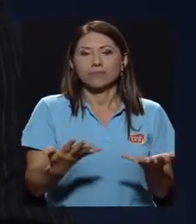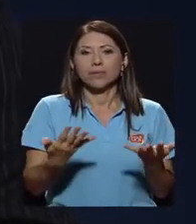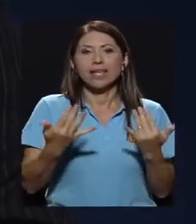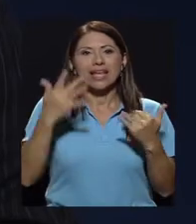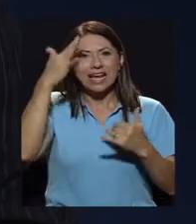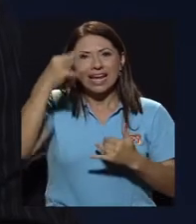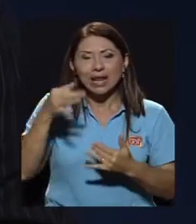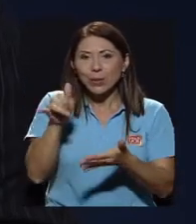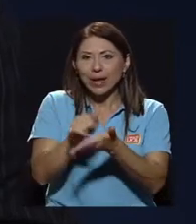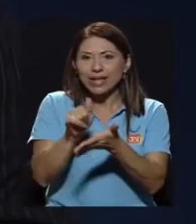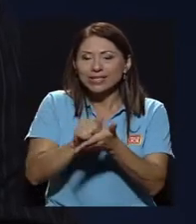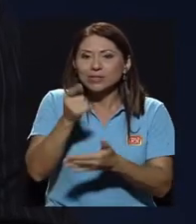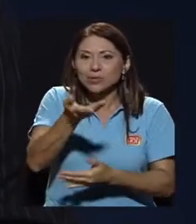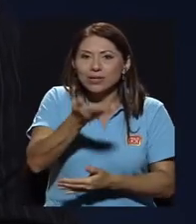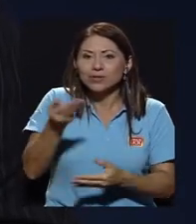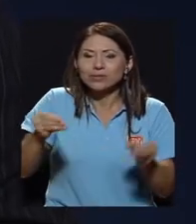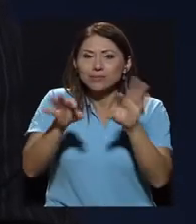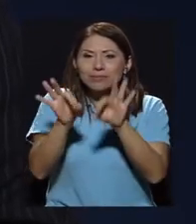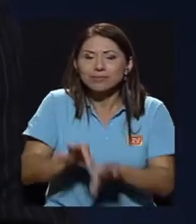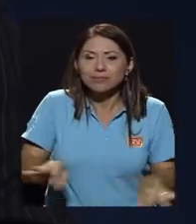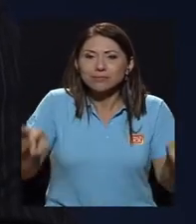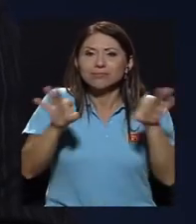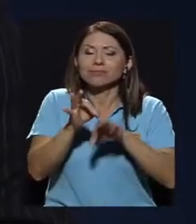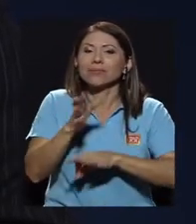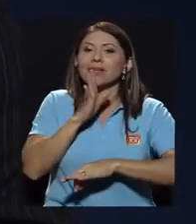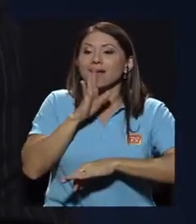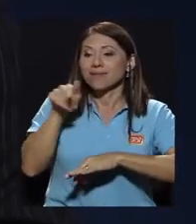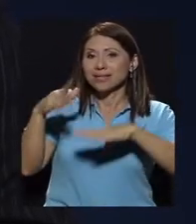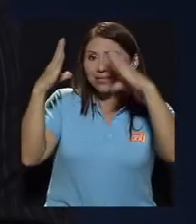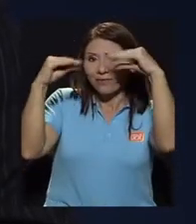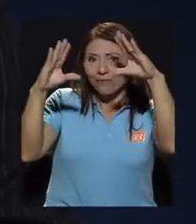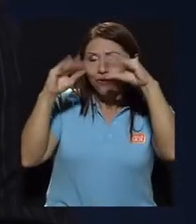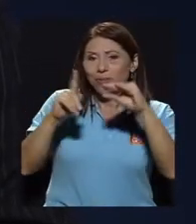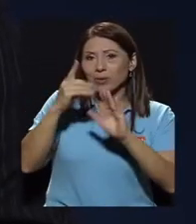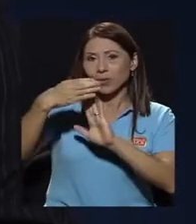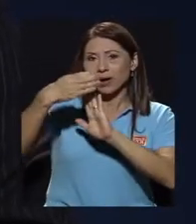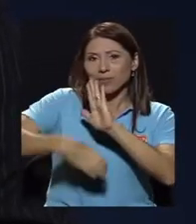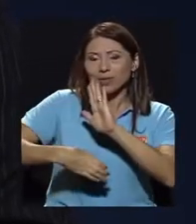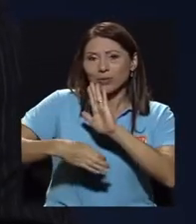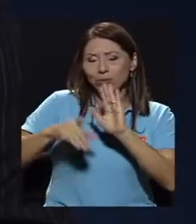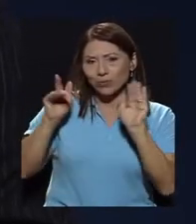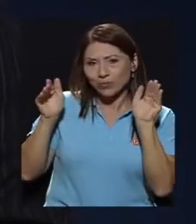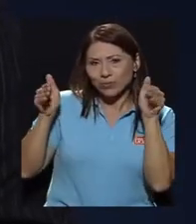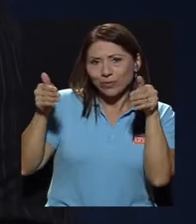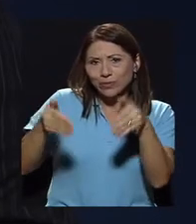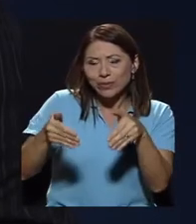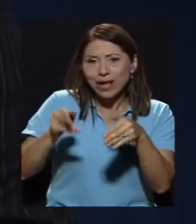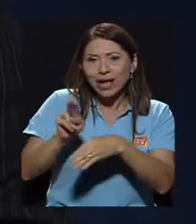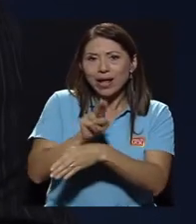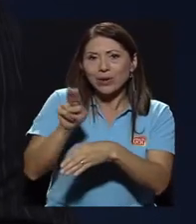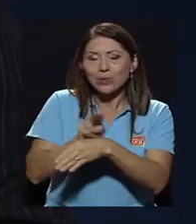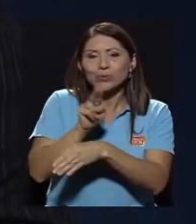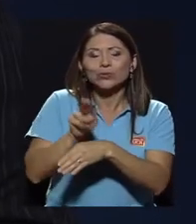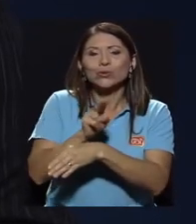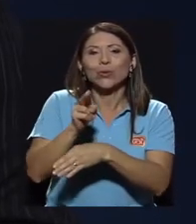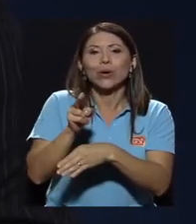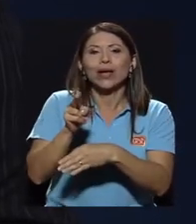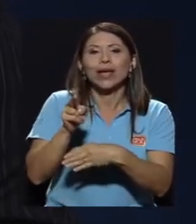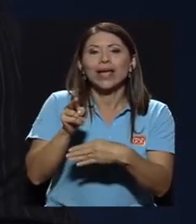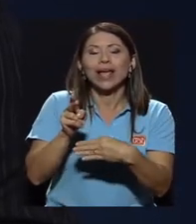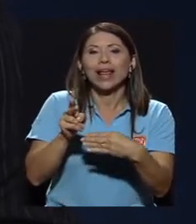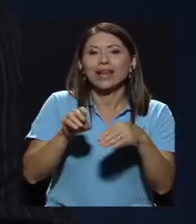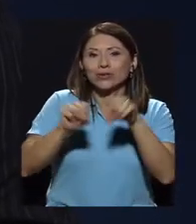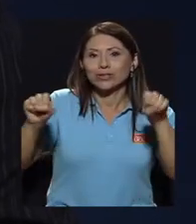que esto es una de las cosas más importantes que menciona este informe en uno de sus capítulos dedicados específicamente al uso en